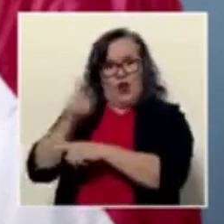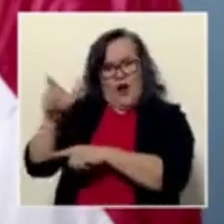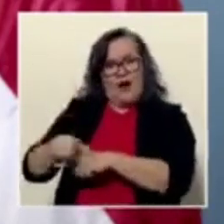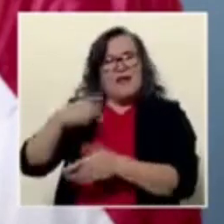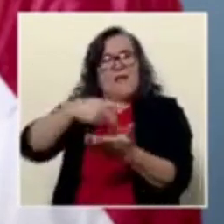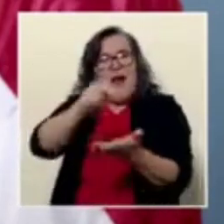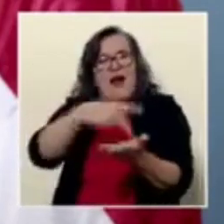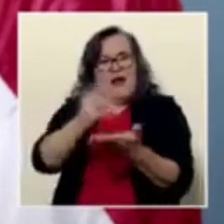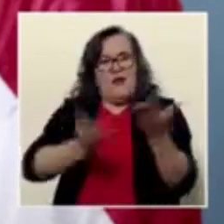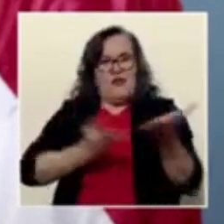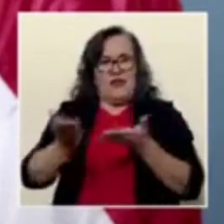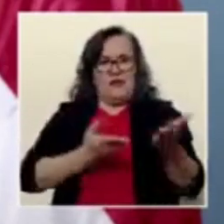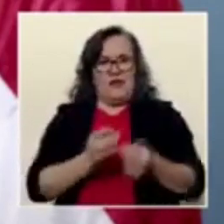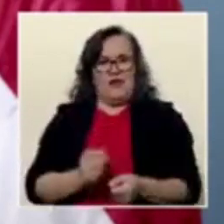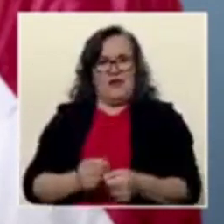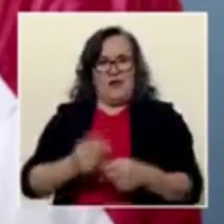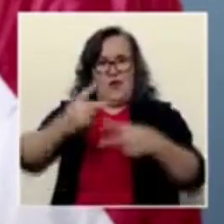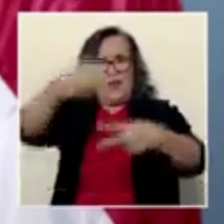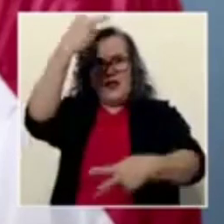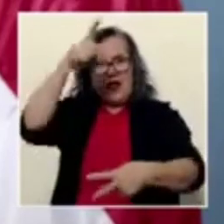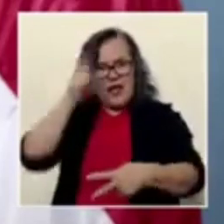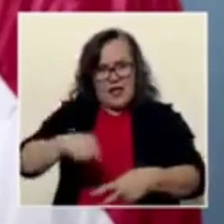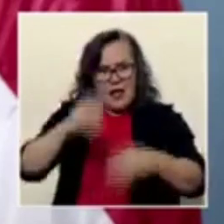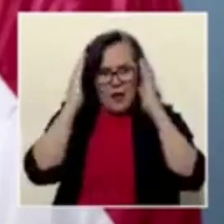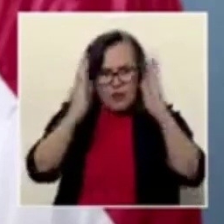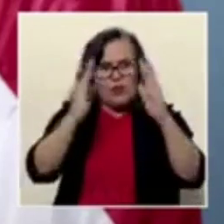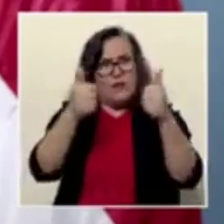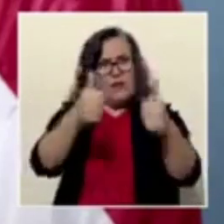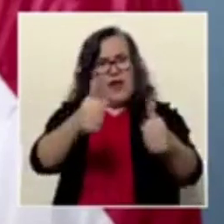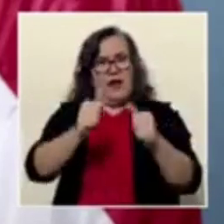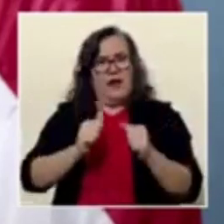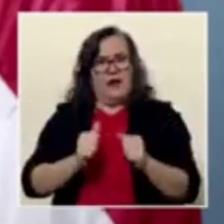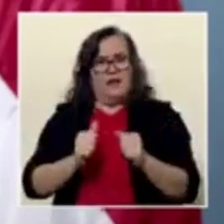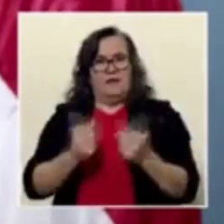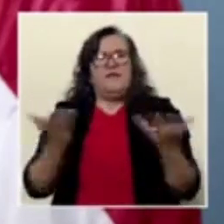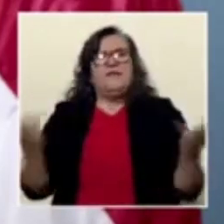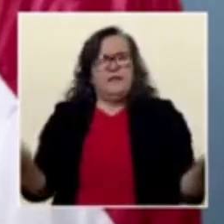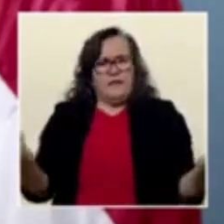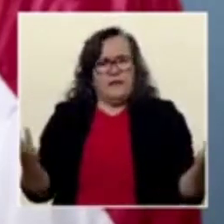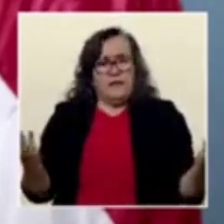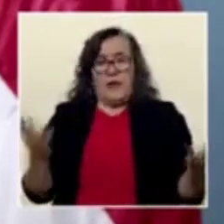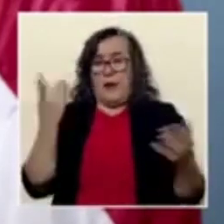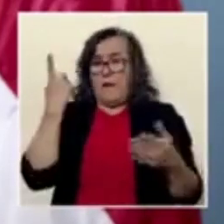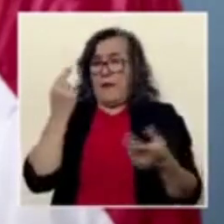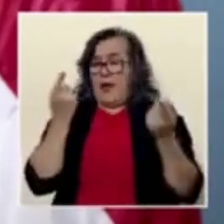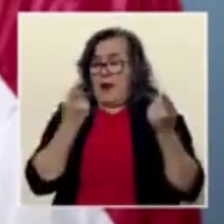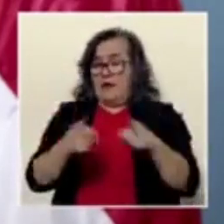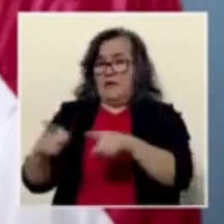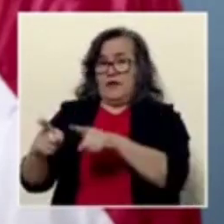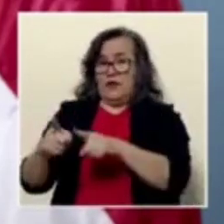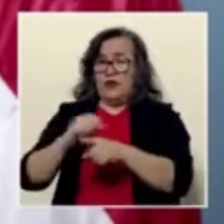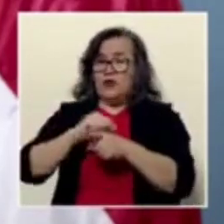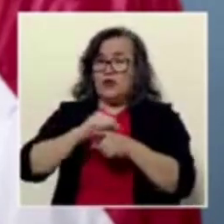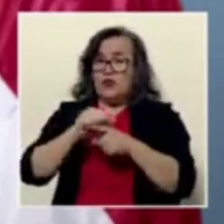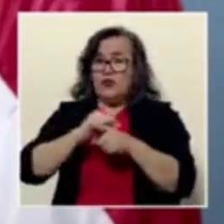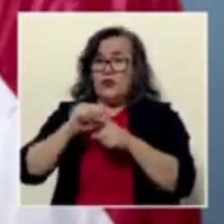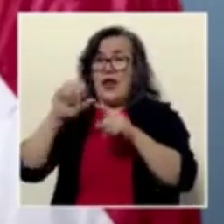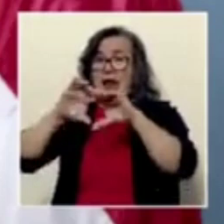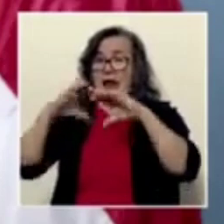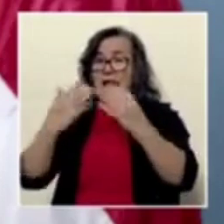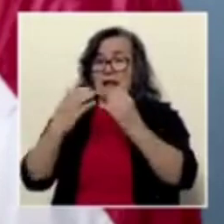Una de las cosas que me preocupan muchísimo es que la mitad para efectos prácticos de la clase trabajadora,